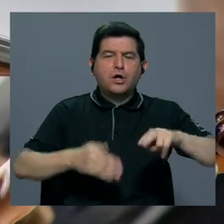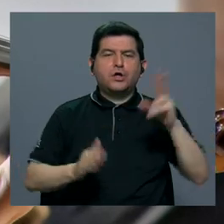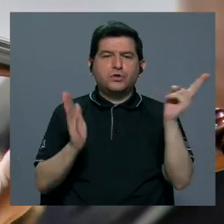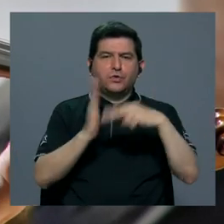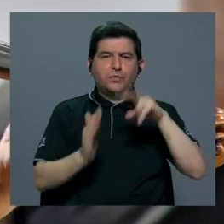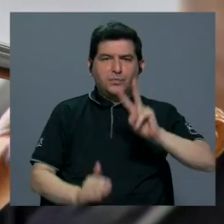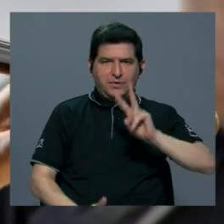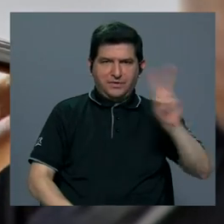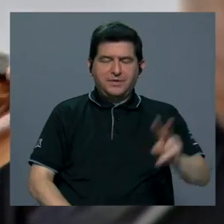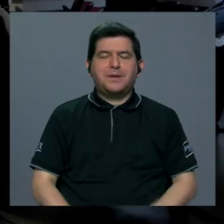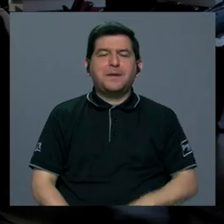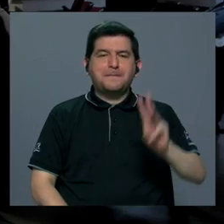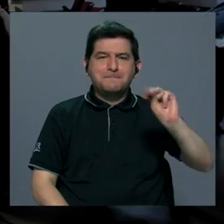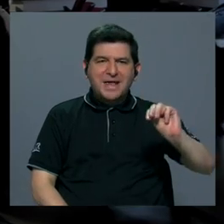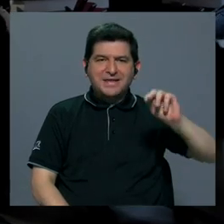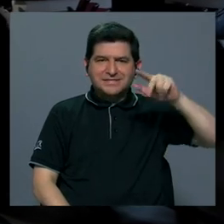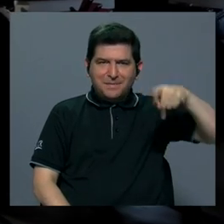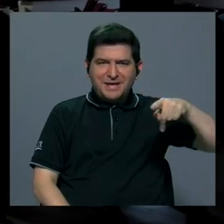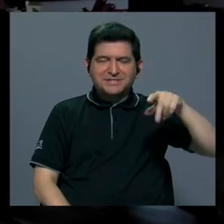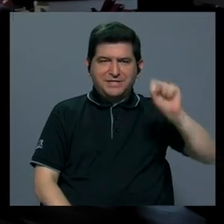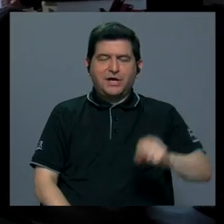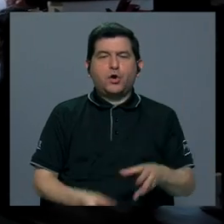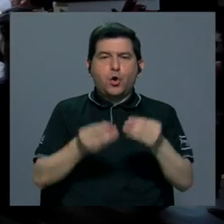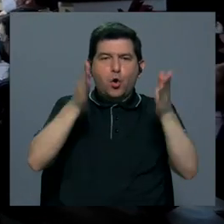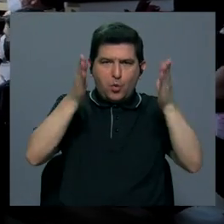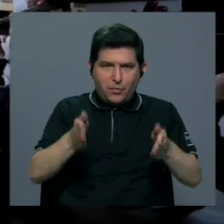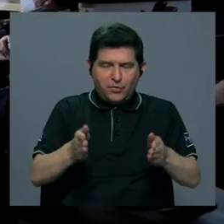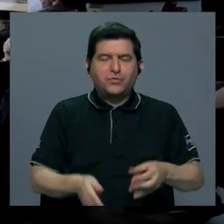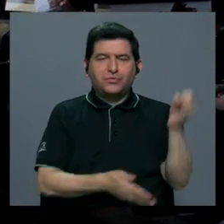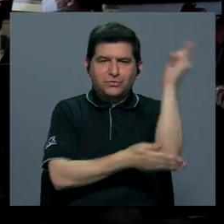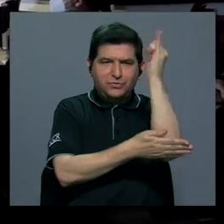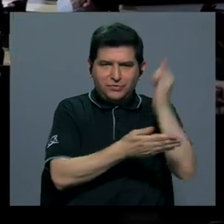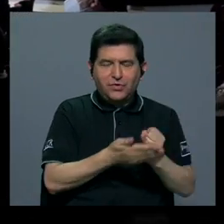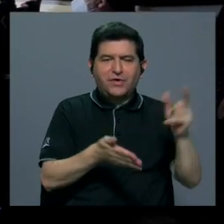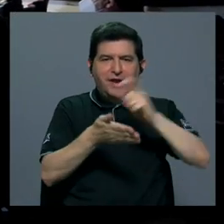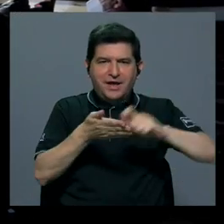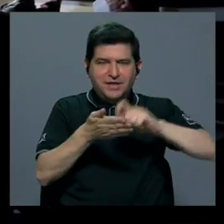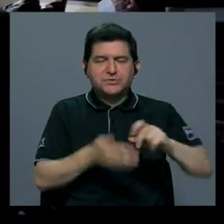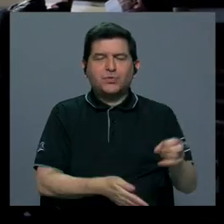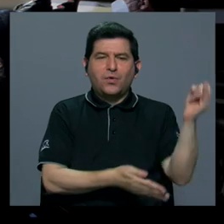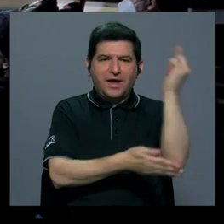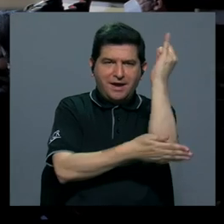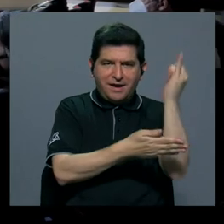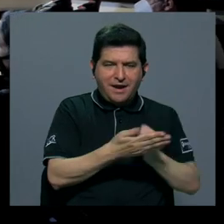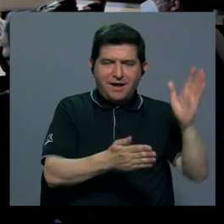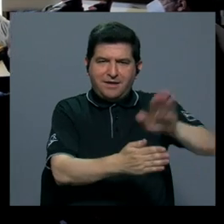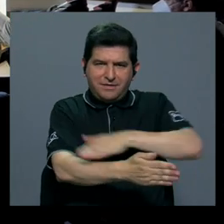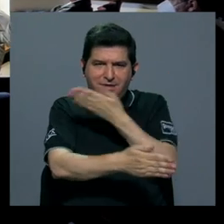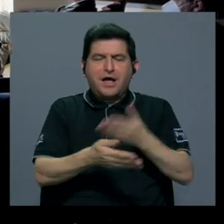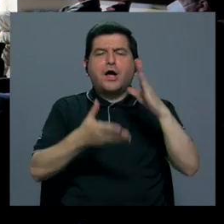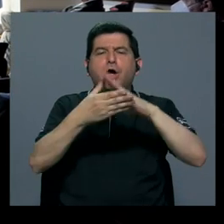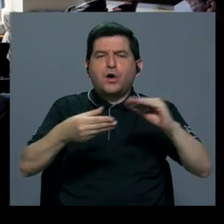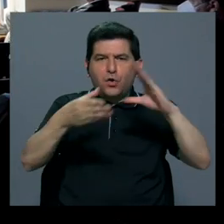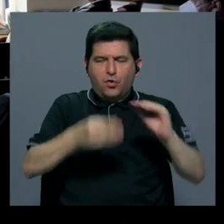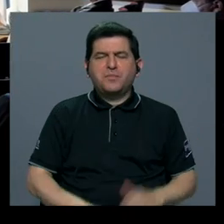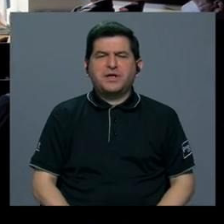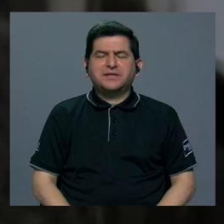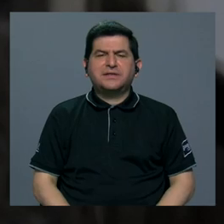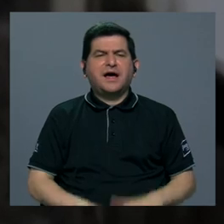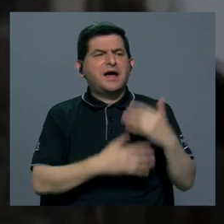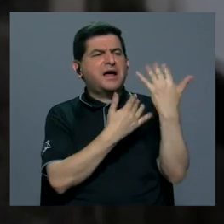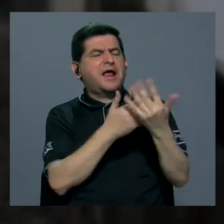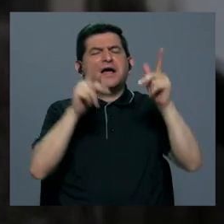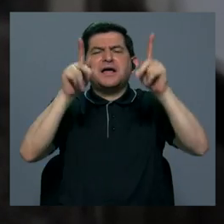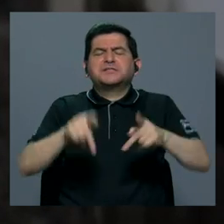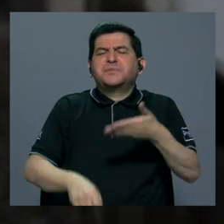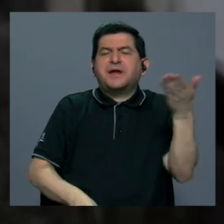Melissa Pacheco Segura, productora artística de la Escuela de Artes Musicales, comentó sobre qué podrá esperar